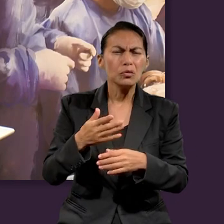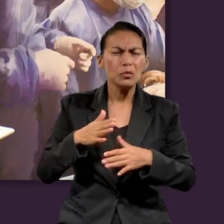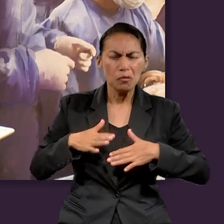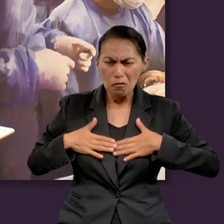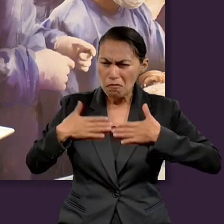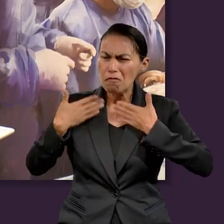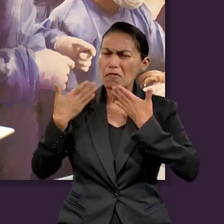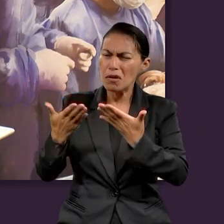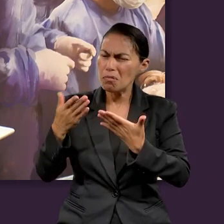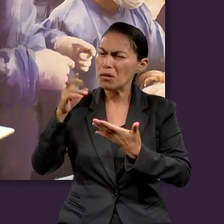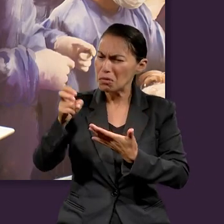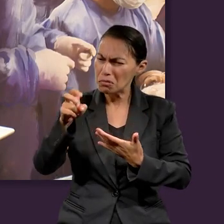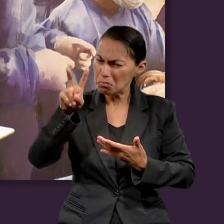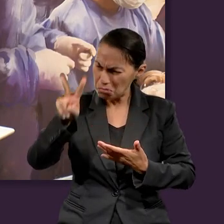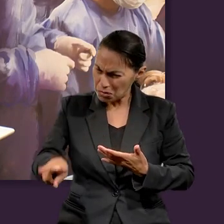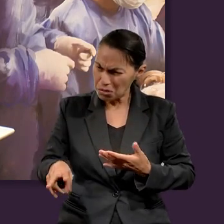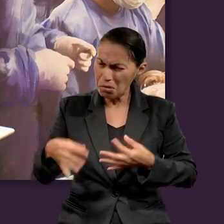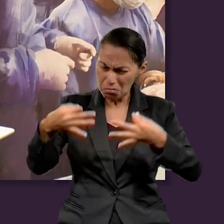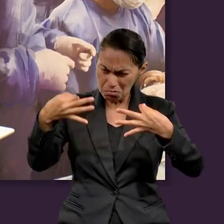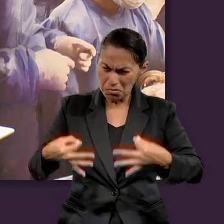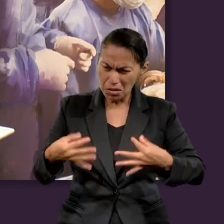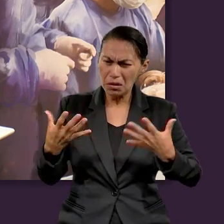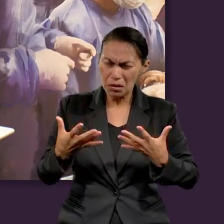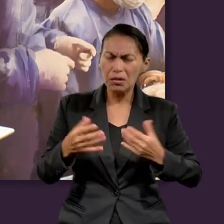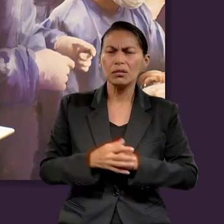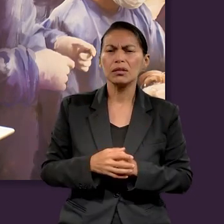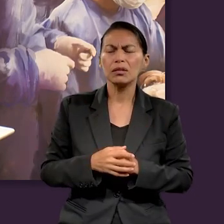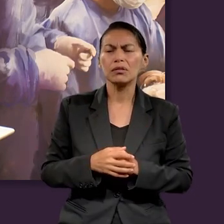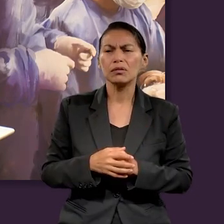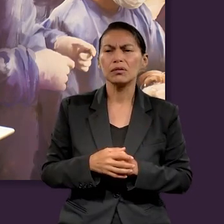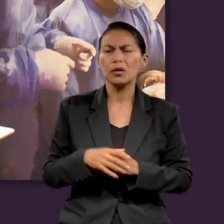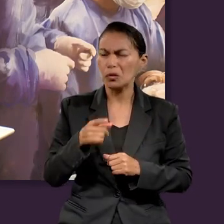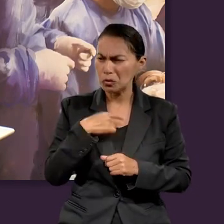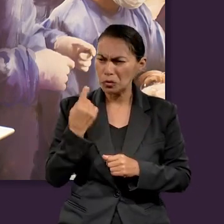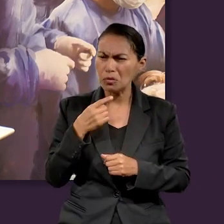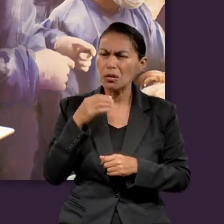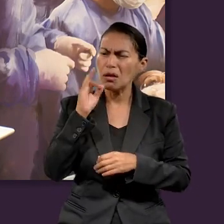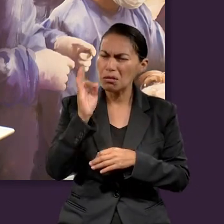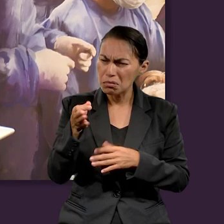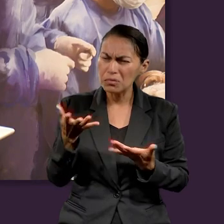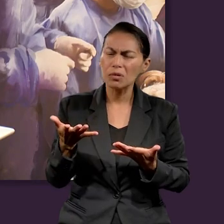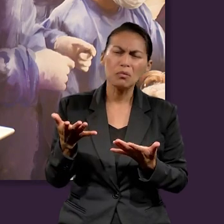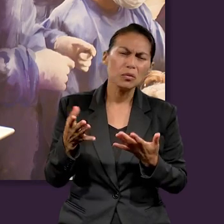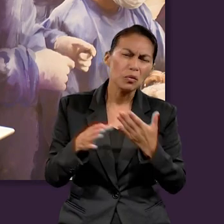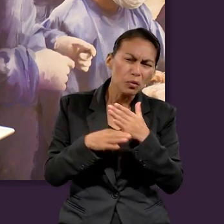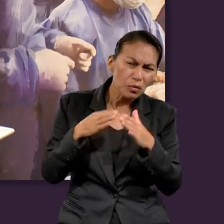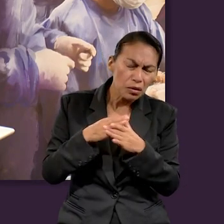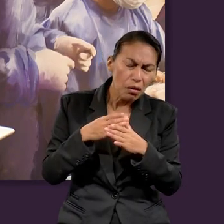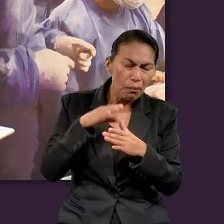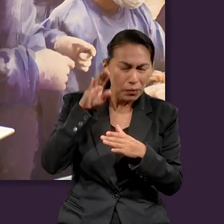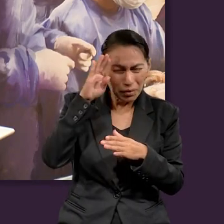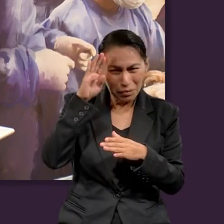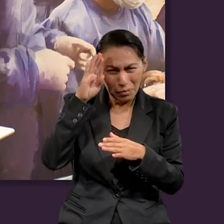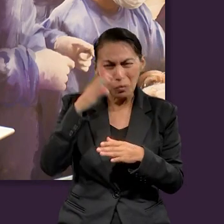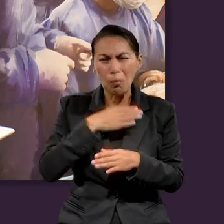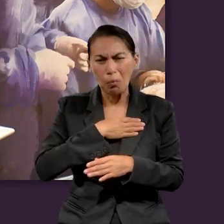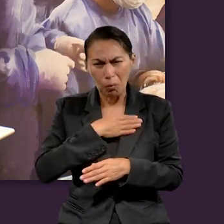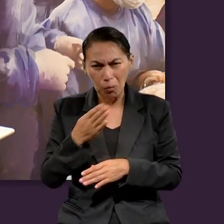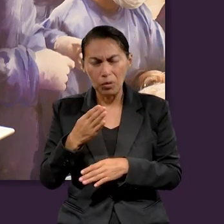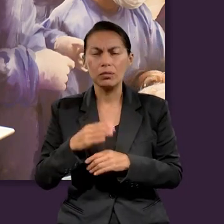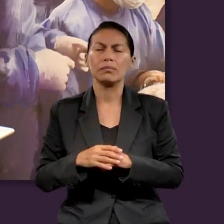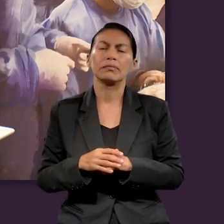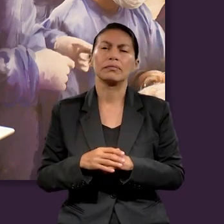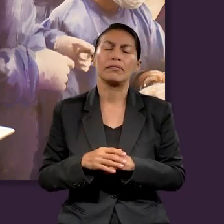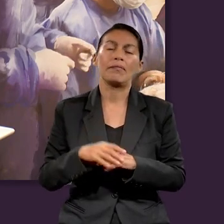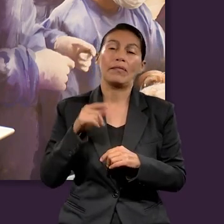de que esa es una verdad, o incluso creemos que es conveniente lo que se nos está presentando, y lo aceptamos como algo